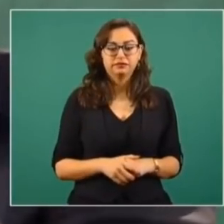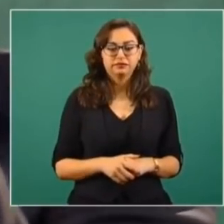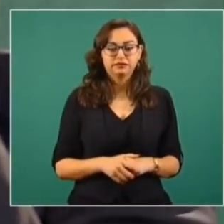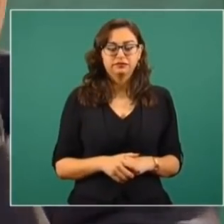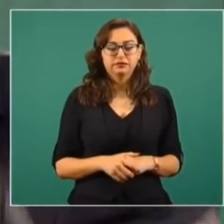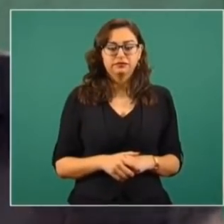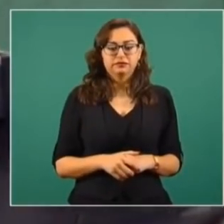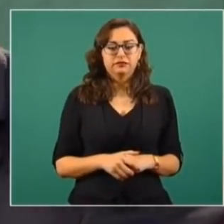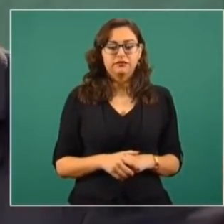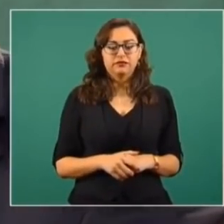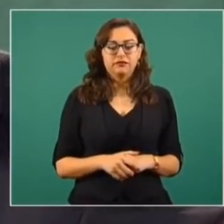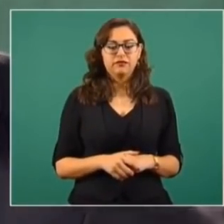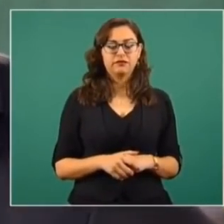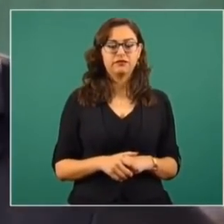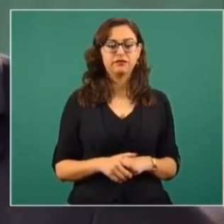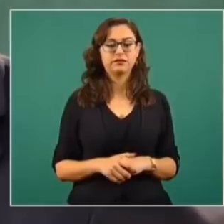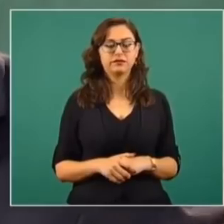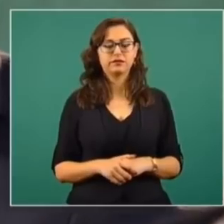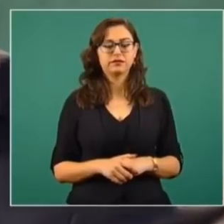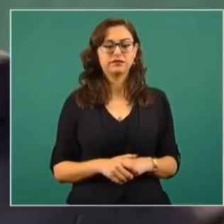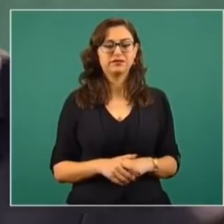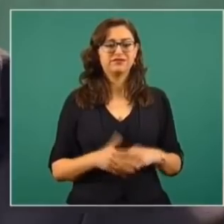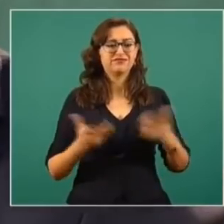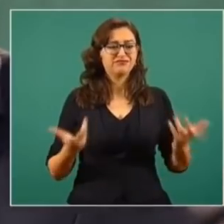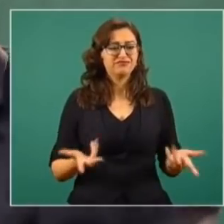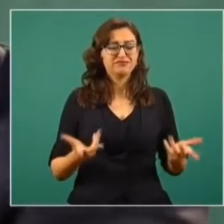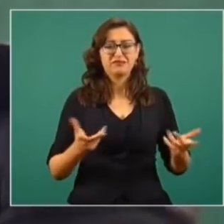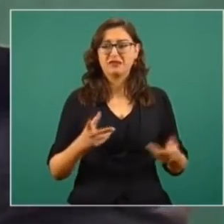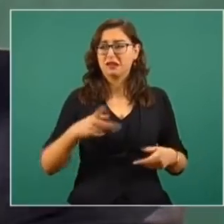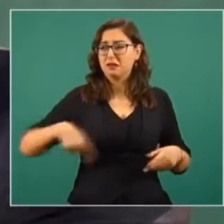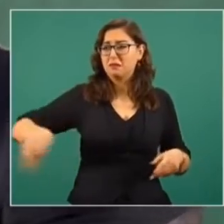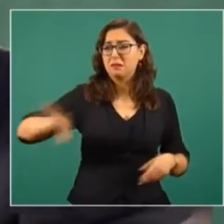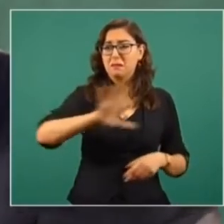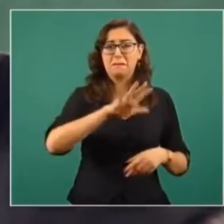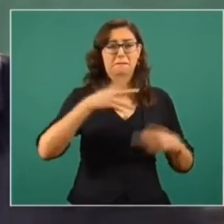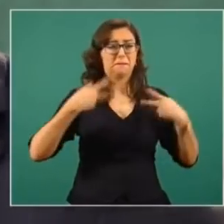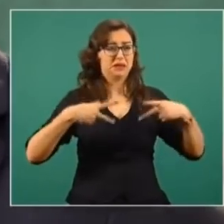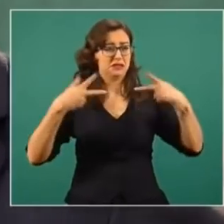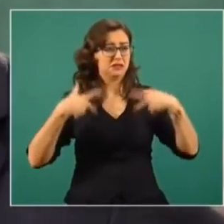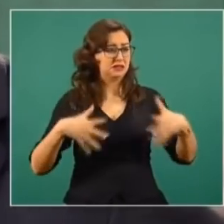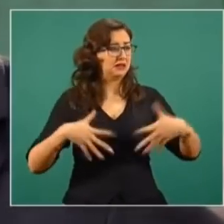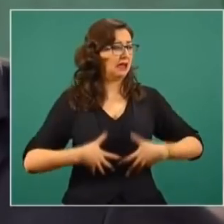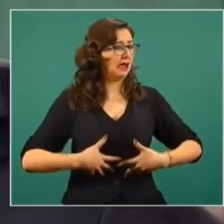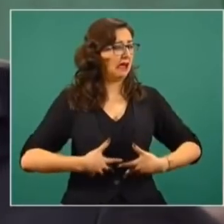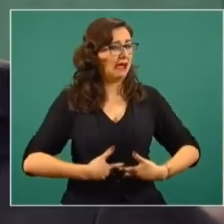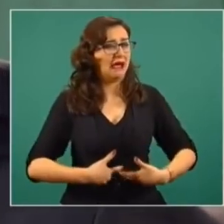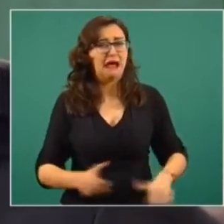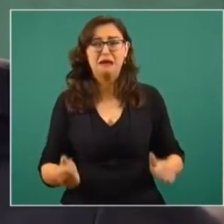Bueno, por violencia, por hambre, por pandemias,